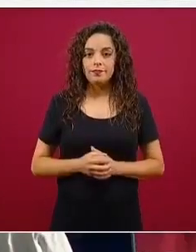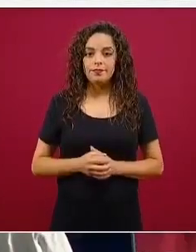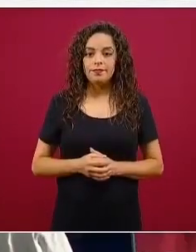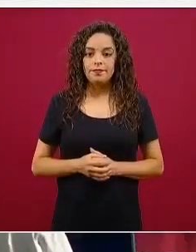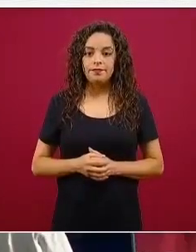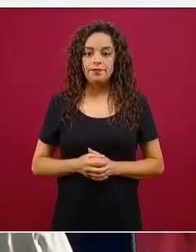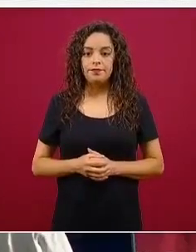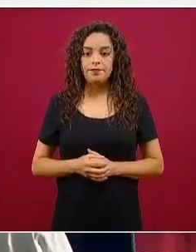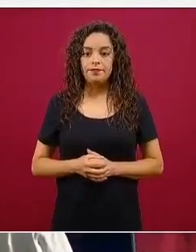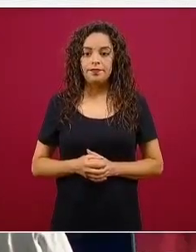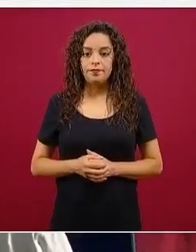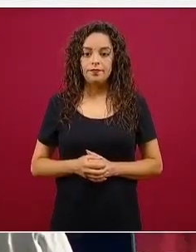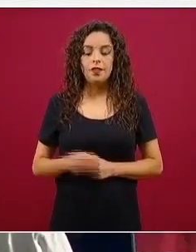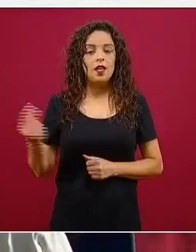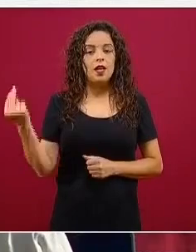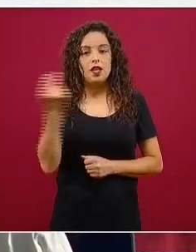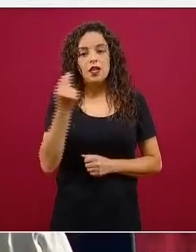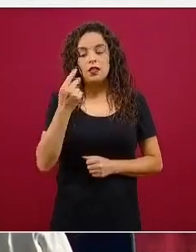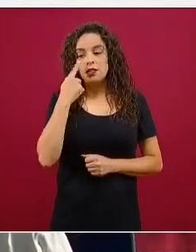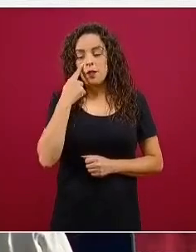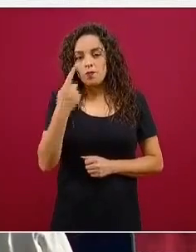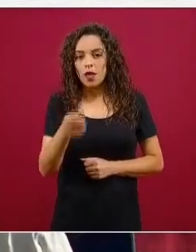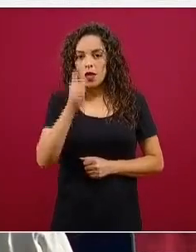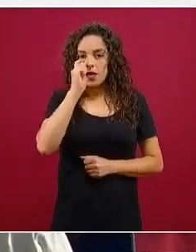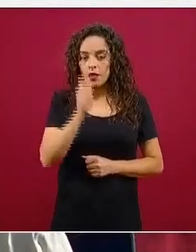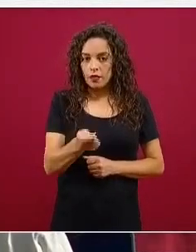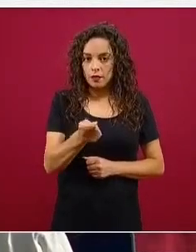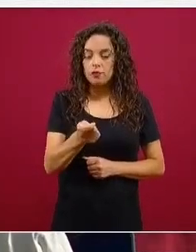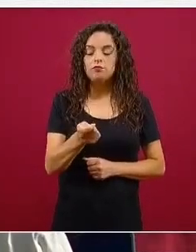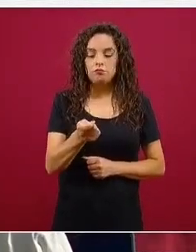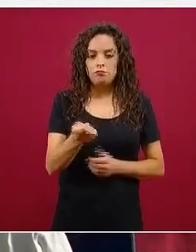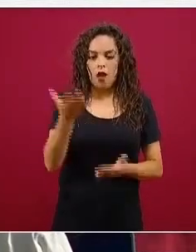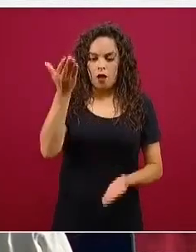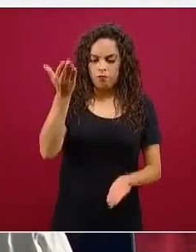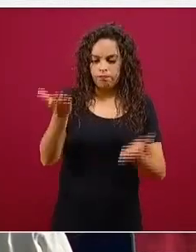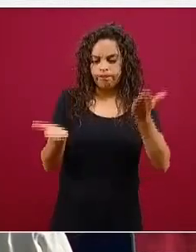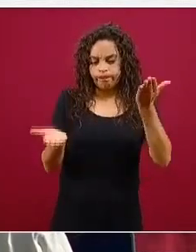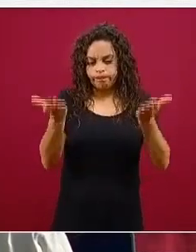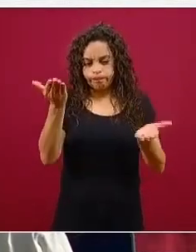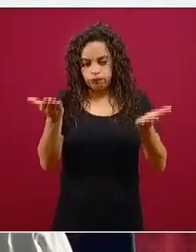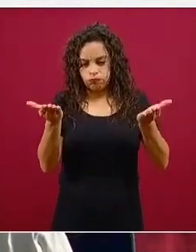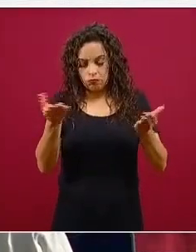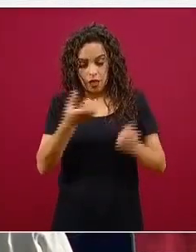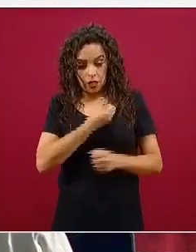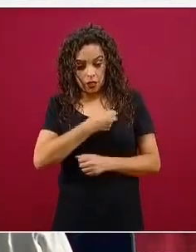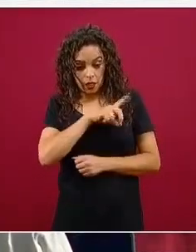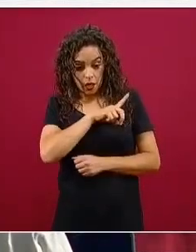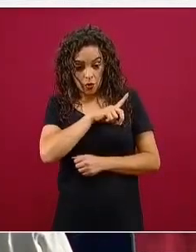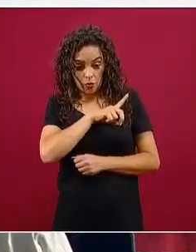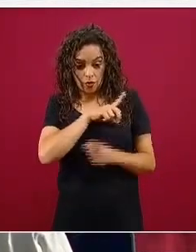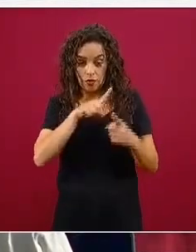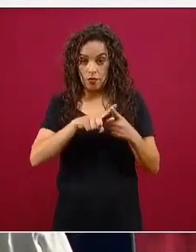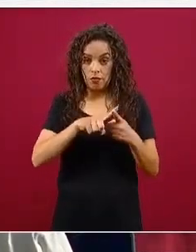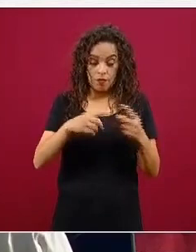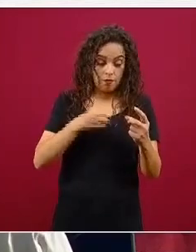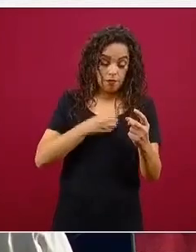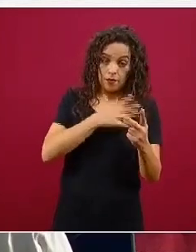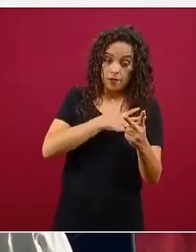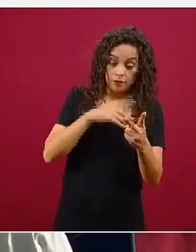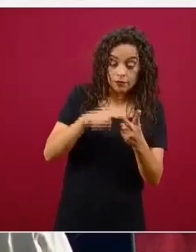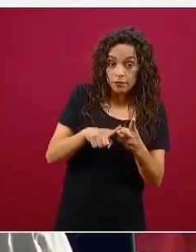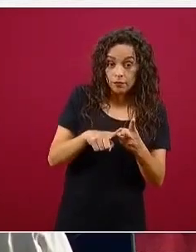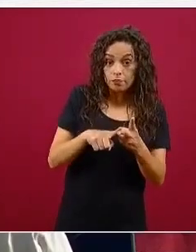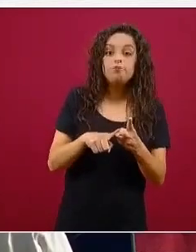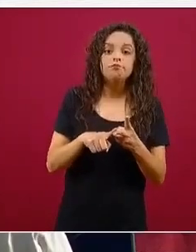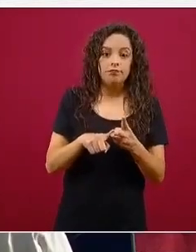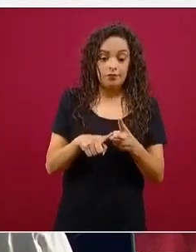Tenemos que ver un balance entre nuestro derecho a la salud y el bienestar, eso es prácticamente uno de los principios por